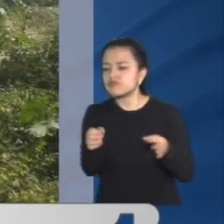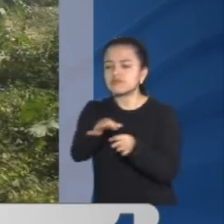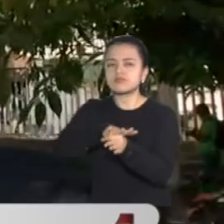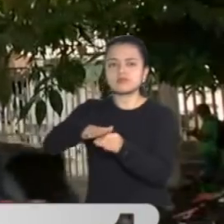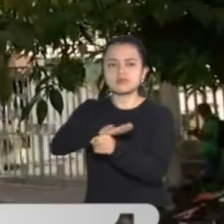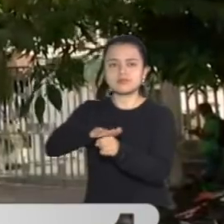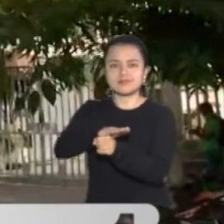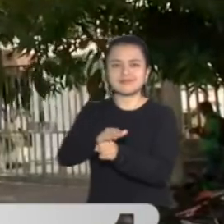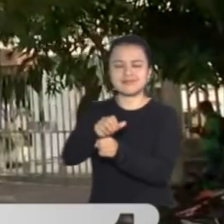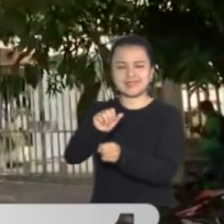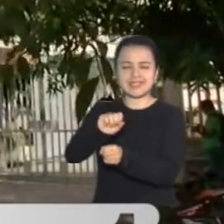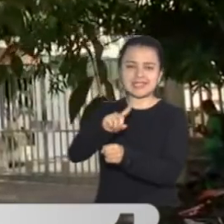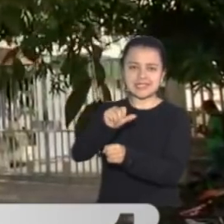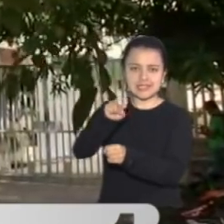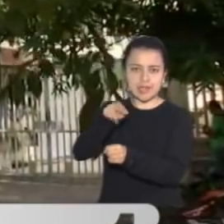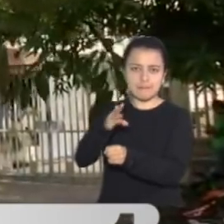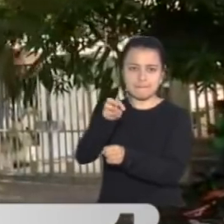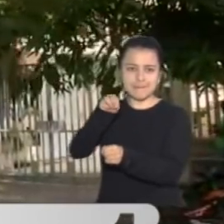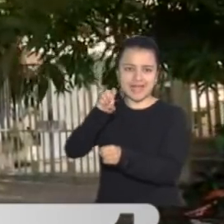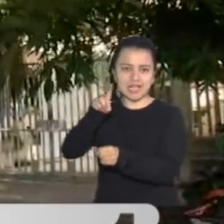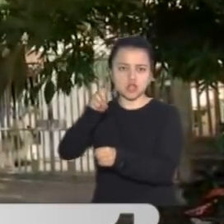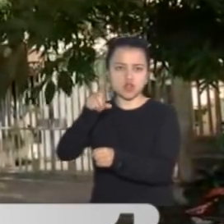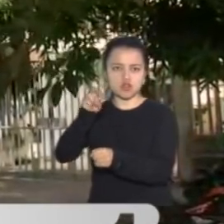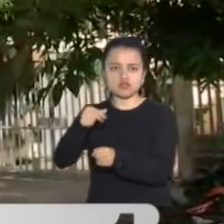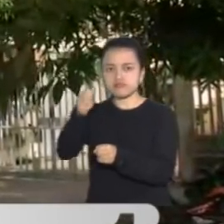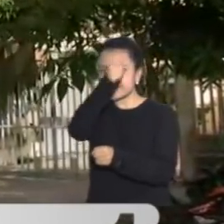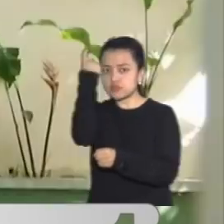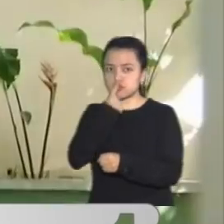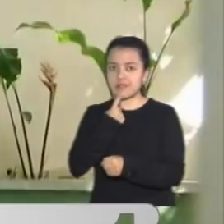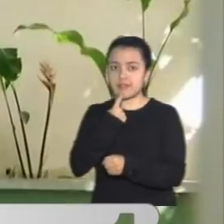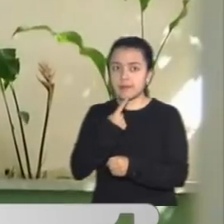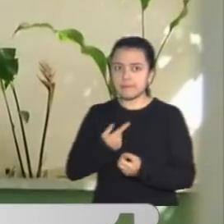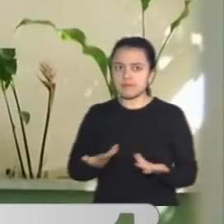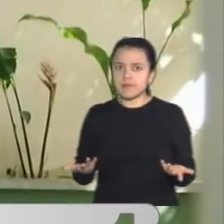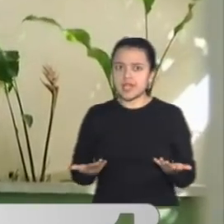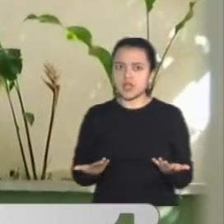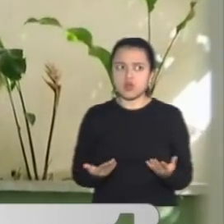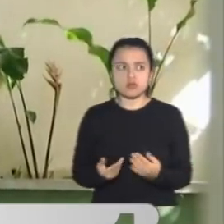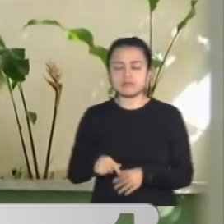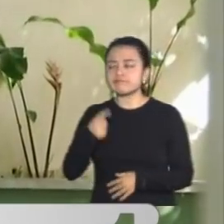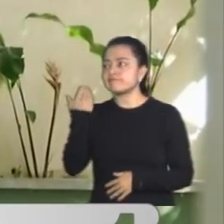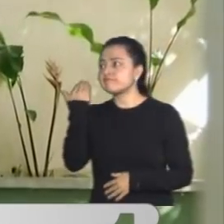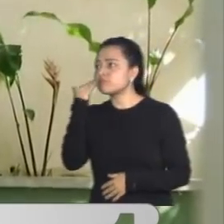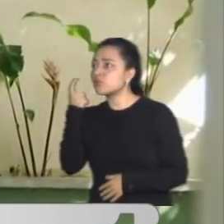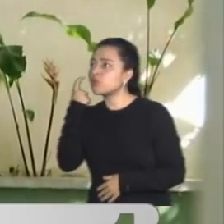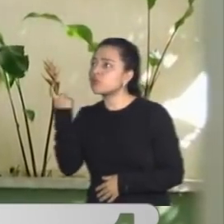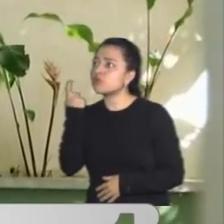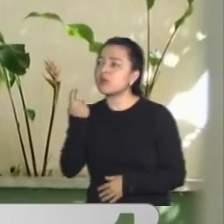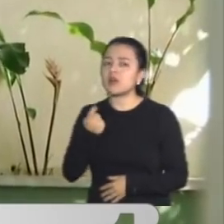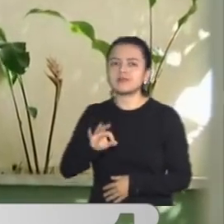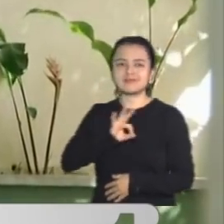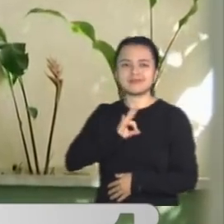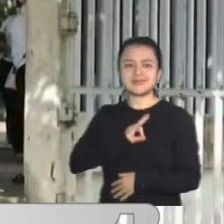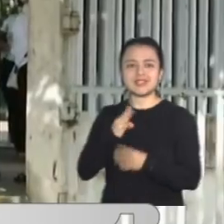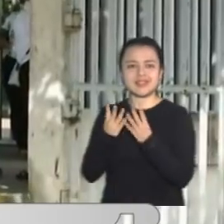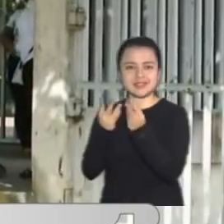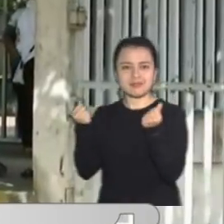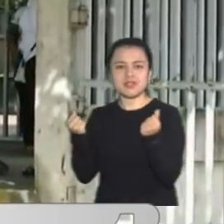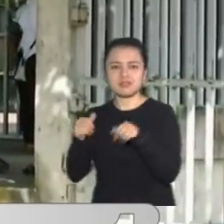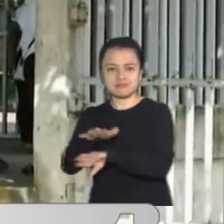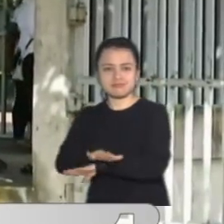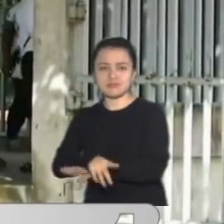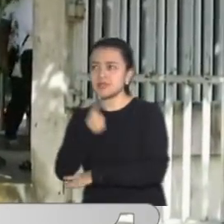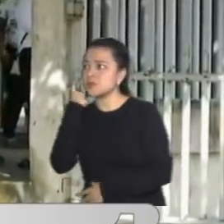en Soledad. La joven embarazada de 25 años de edad estaba desaparecida desde el sábado en horas de la tarde.